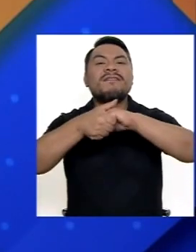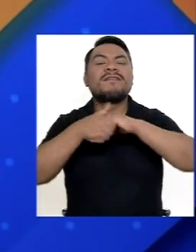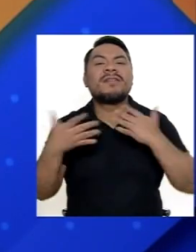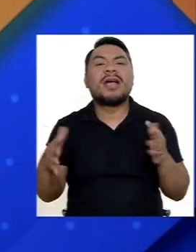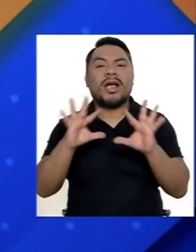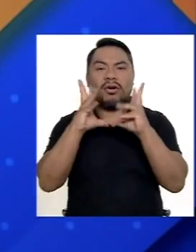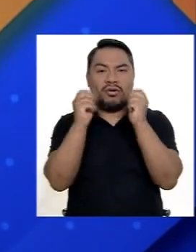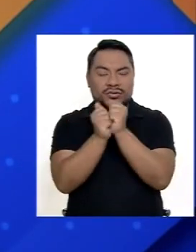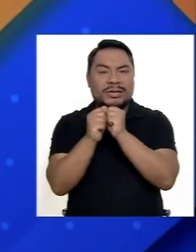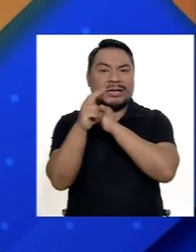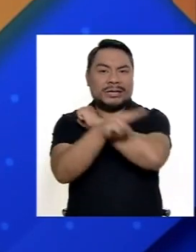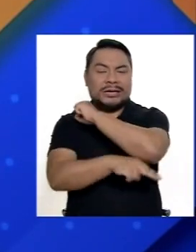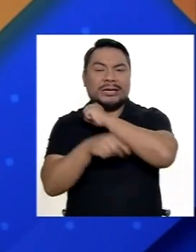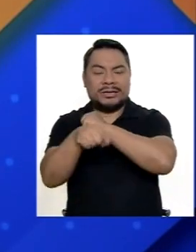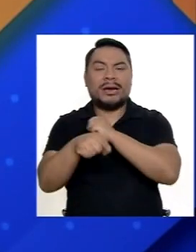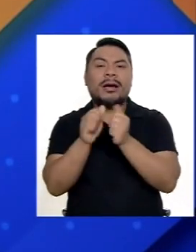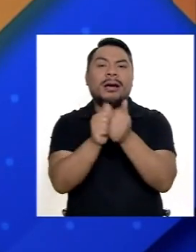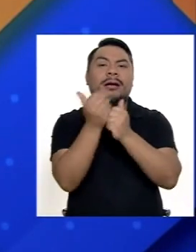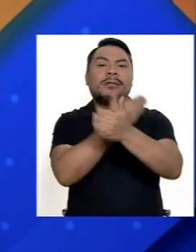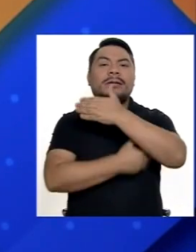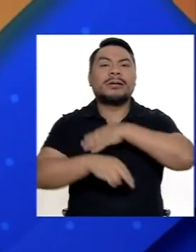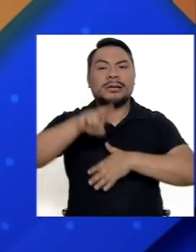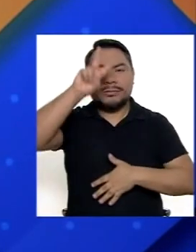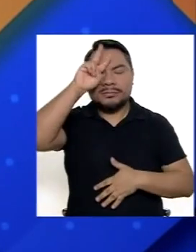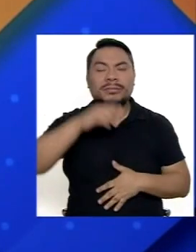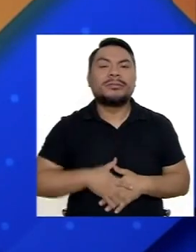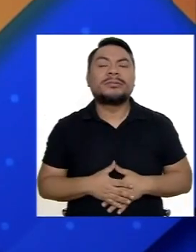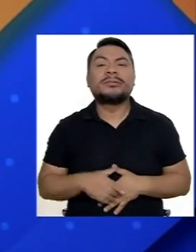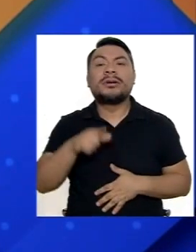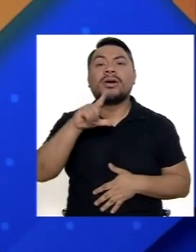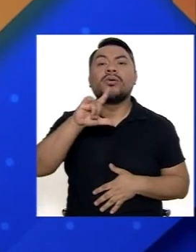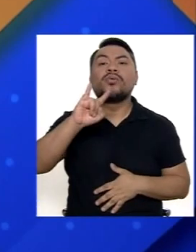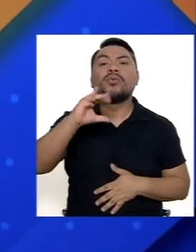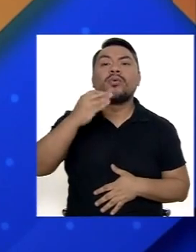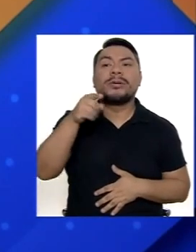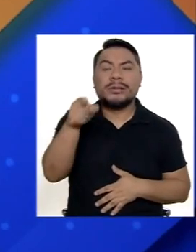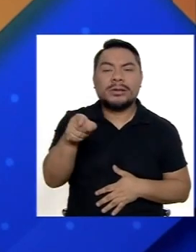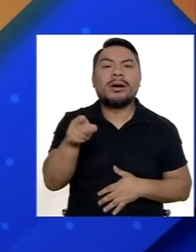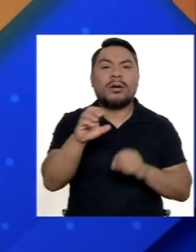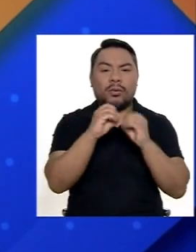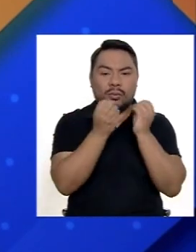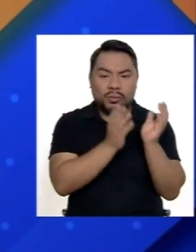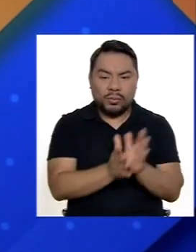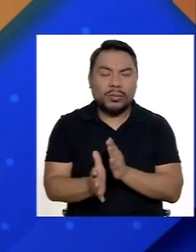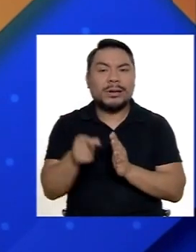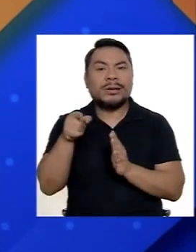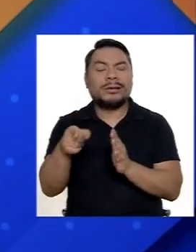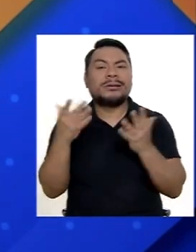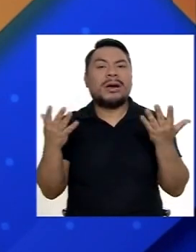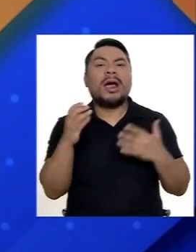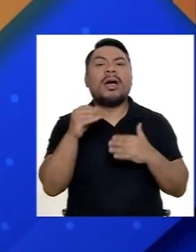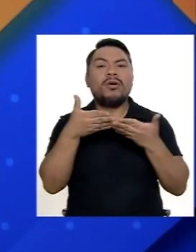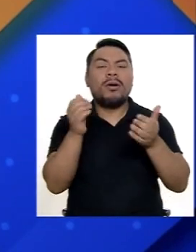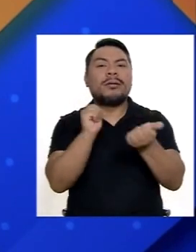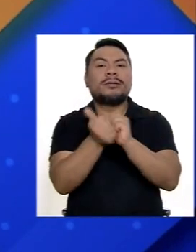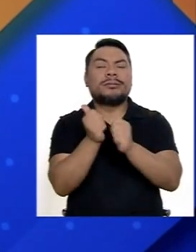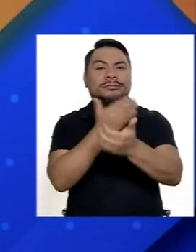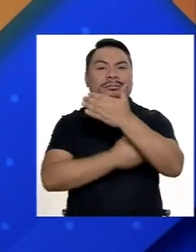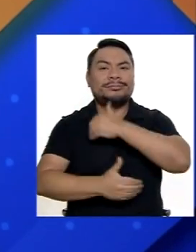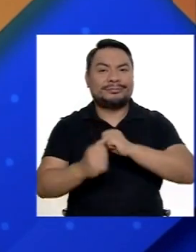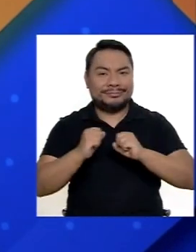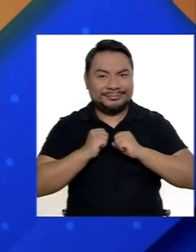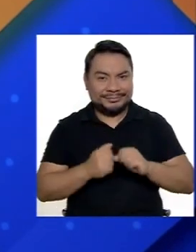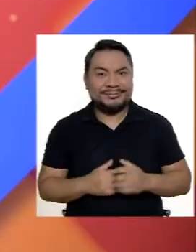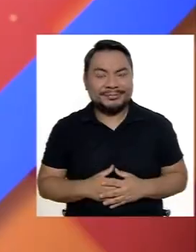Felicitaciones a la Asociación Nacional Paralímpica del Perú Y a Lucha Villar por la organización De este Open de